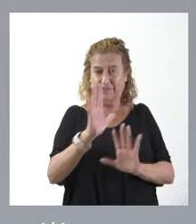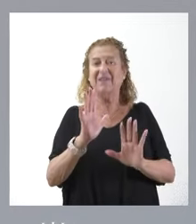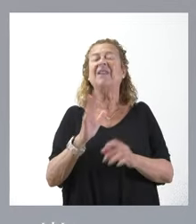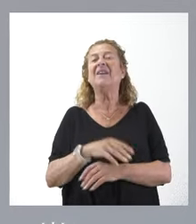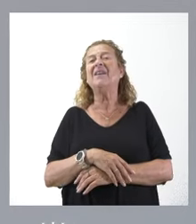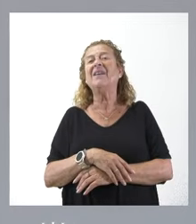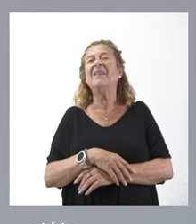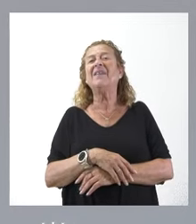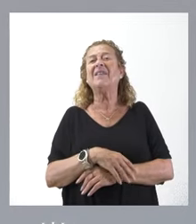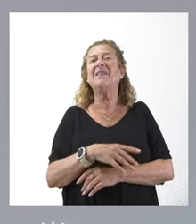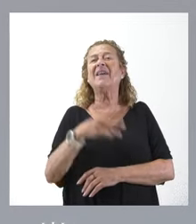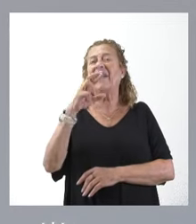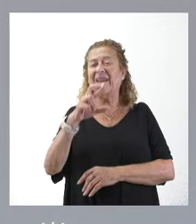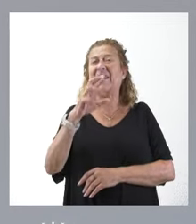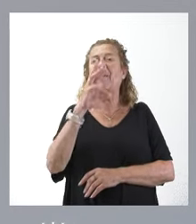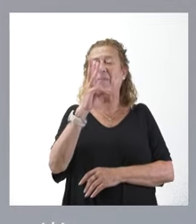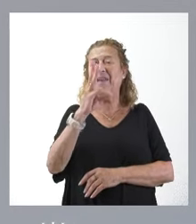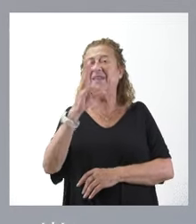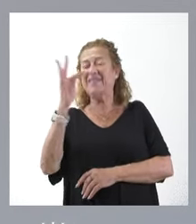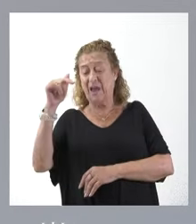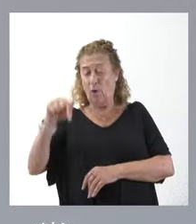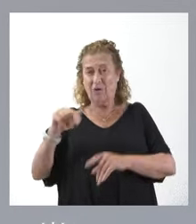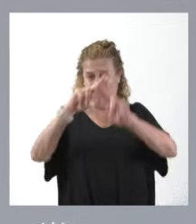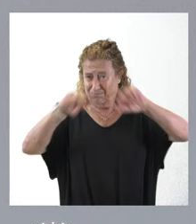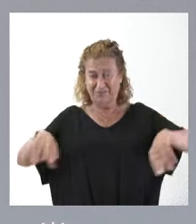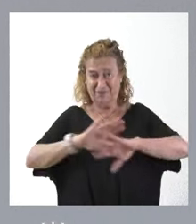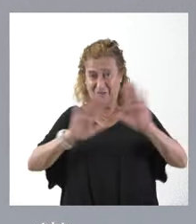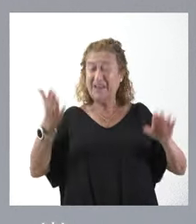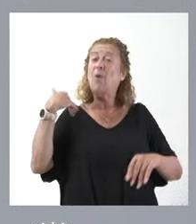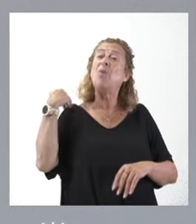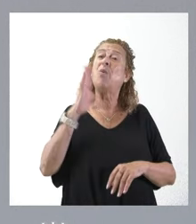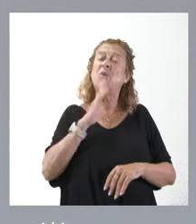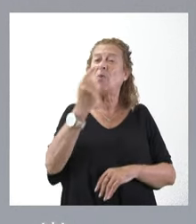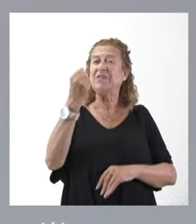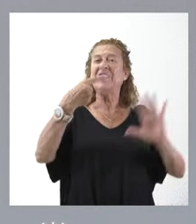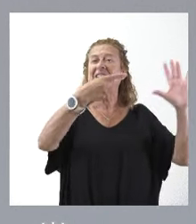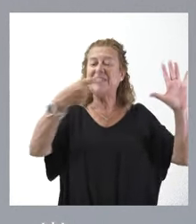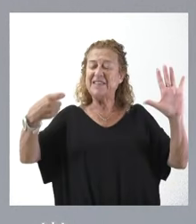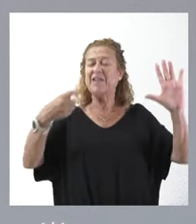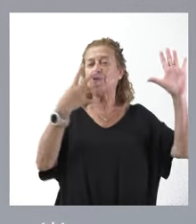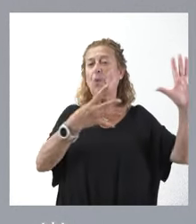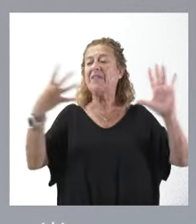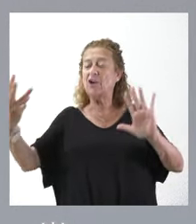RPT que hoy derogamos tenía un coste de 698